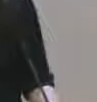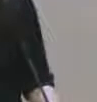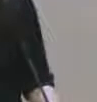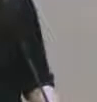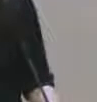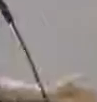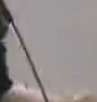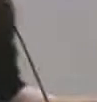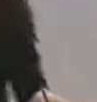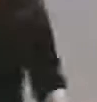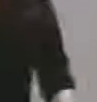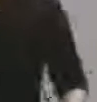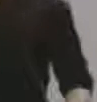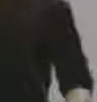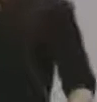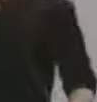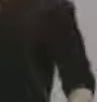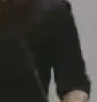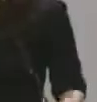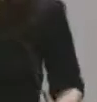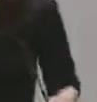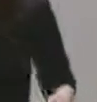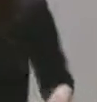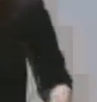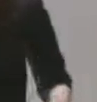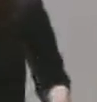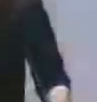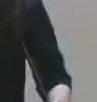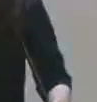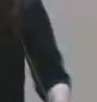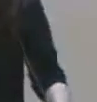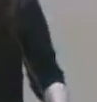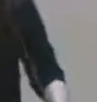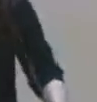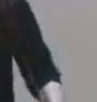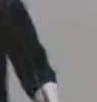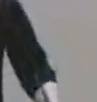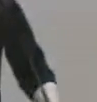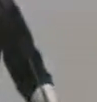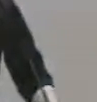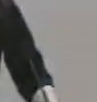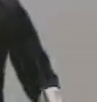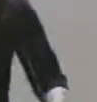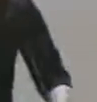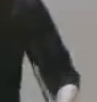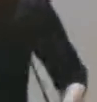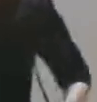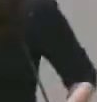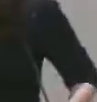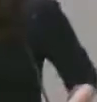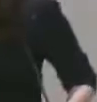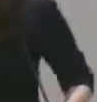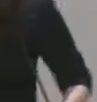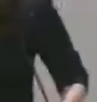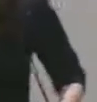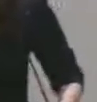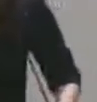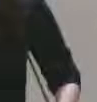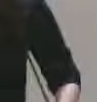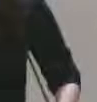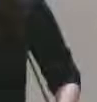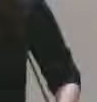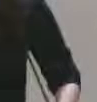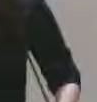provincias argentinas, hay muchos. Amigos y amigas que nos acompañan. La verdad que hoy es un día muy especial porque